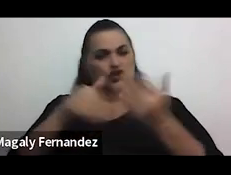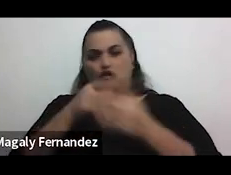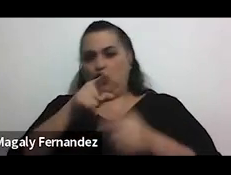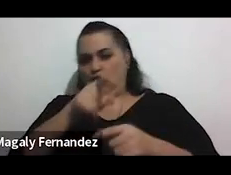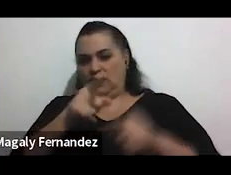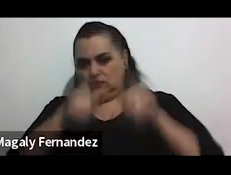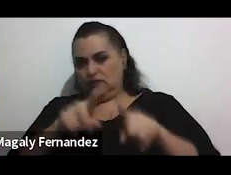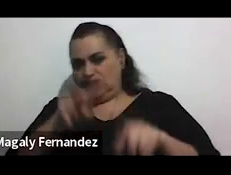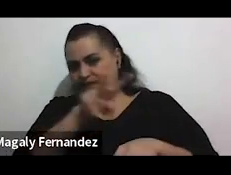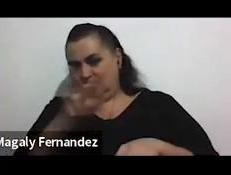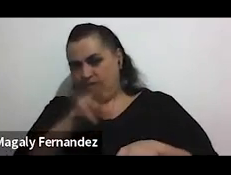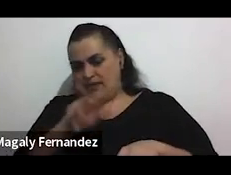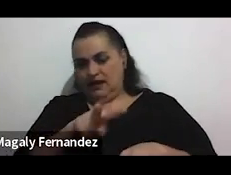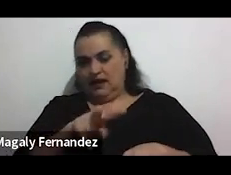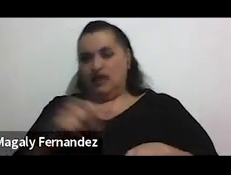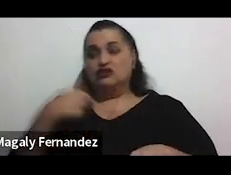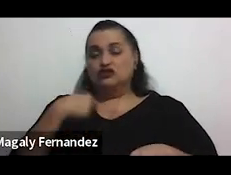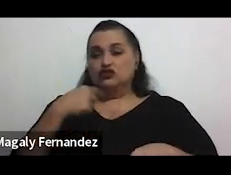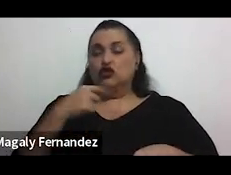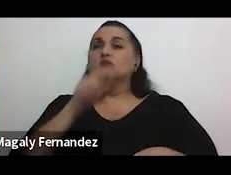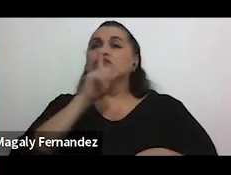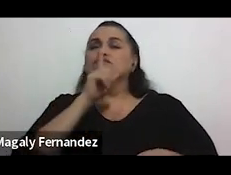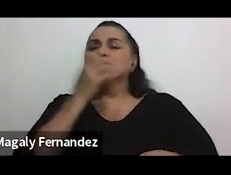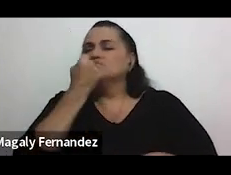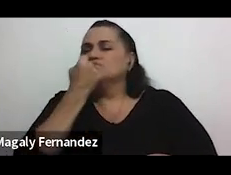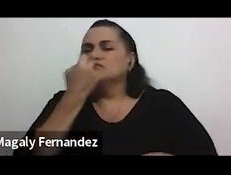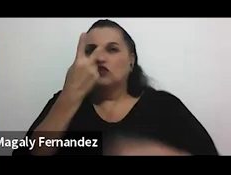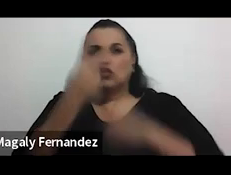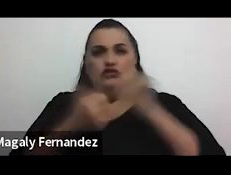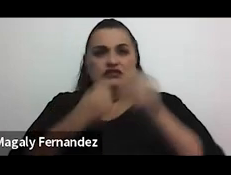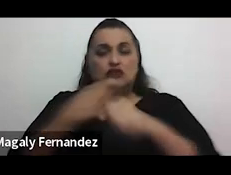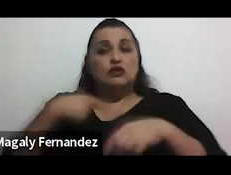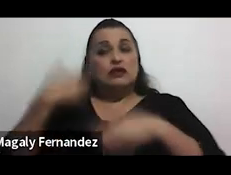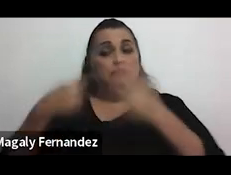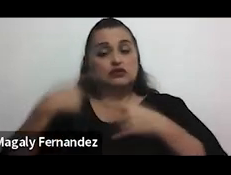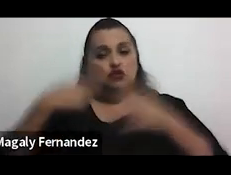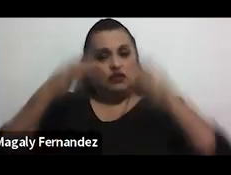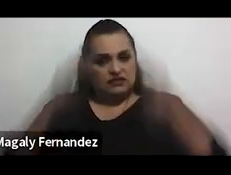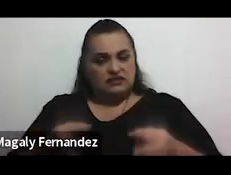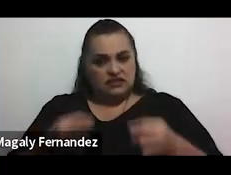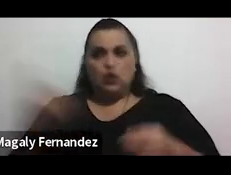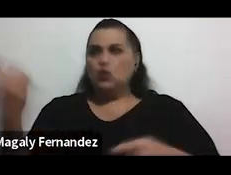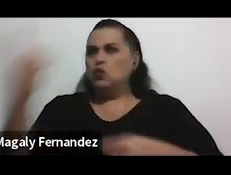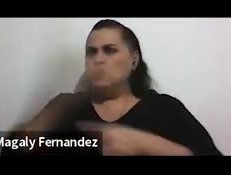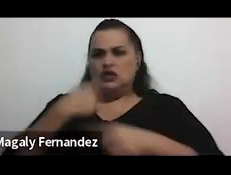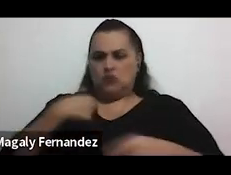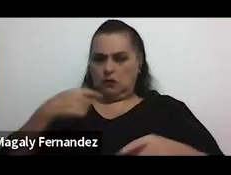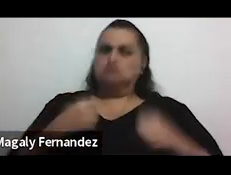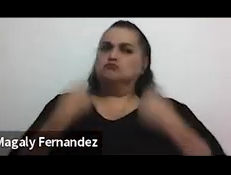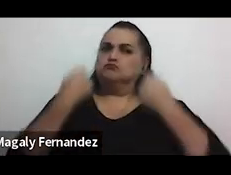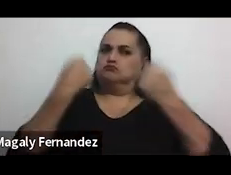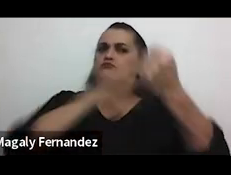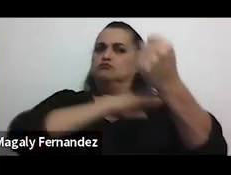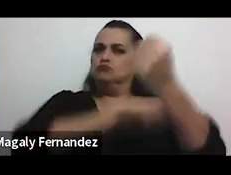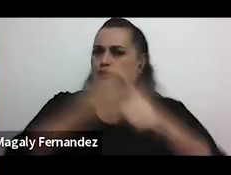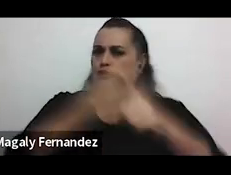y lo callé por durante dos años después decidí tomar la decisión un día me levanté ya positiva y